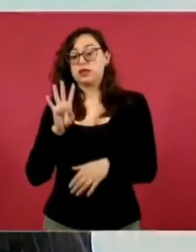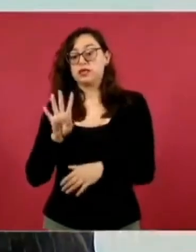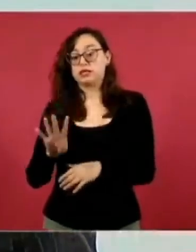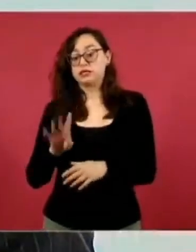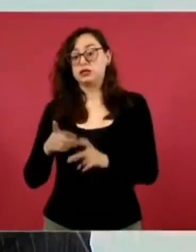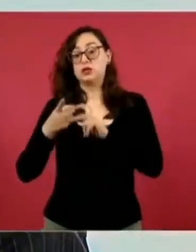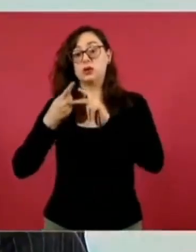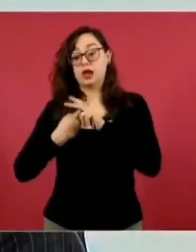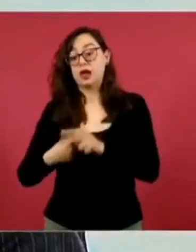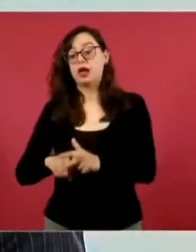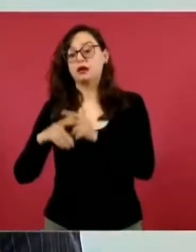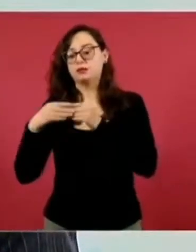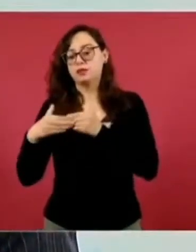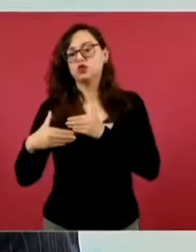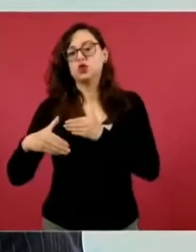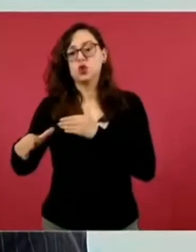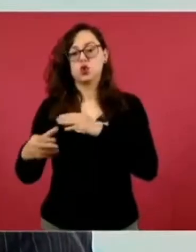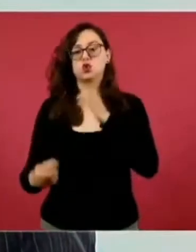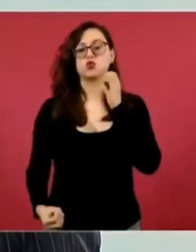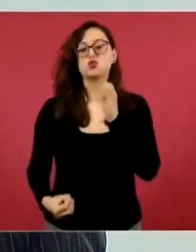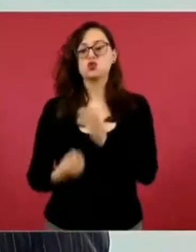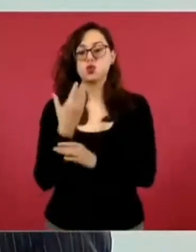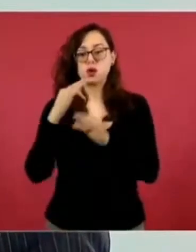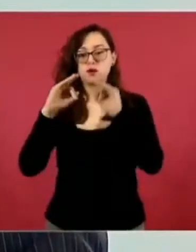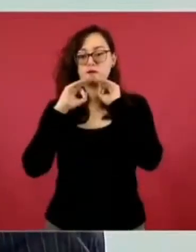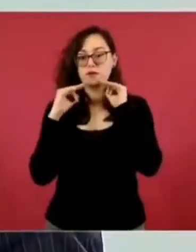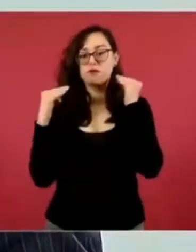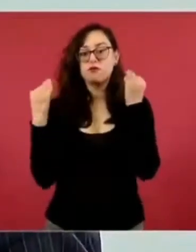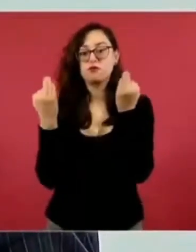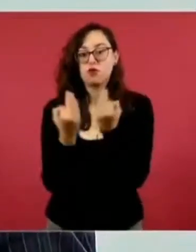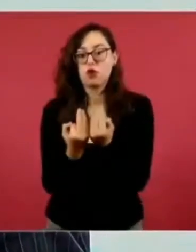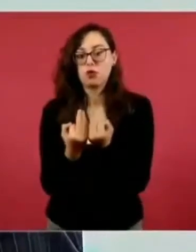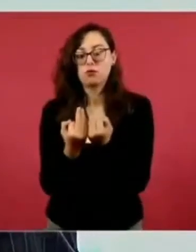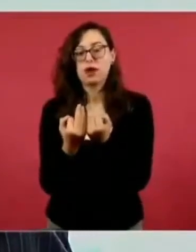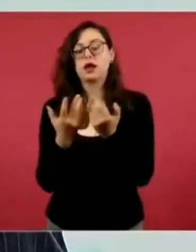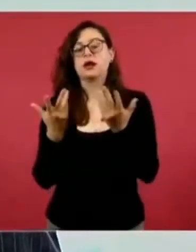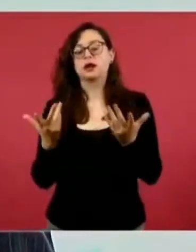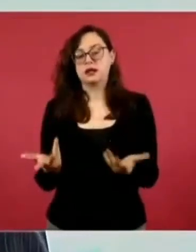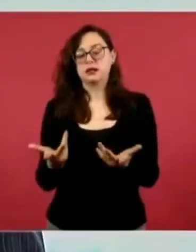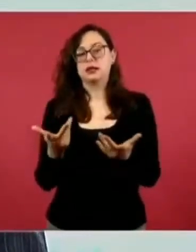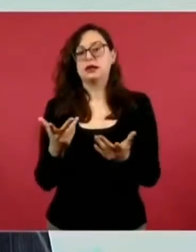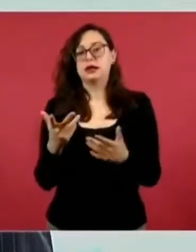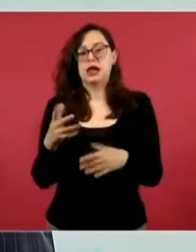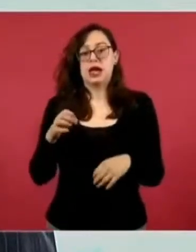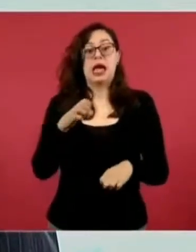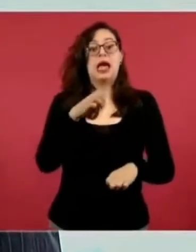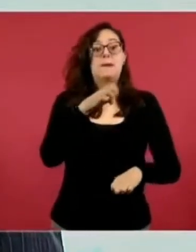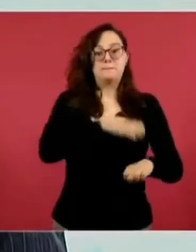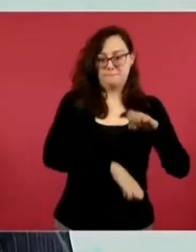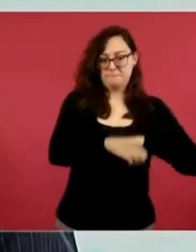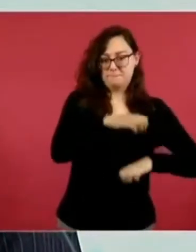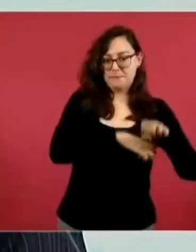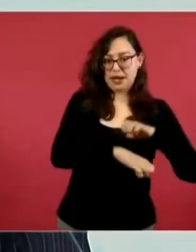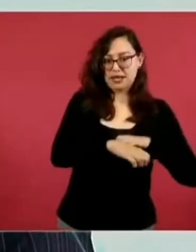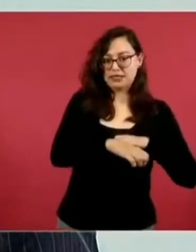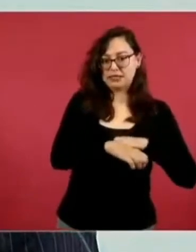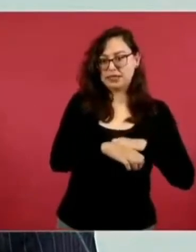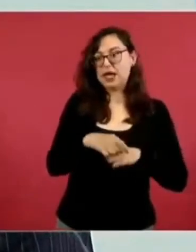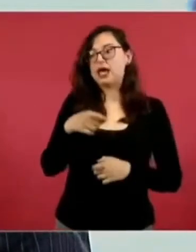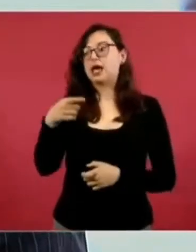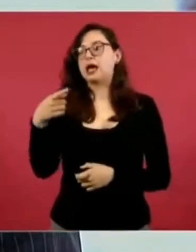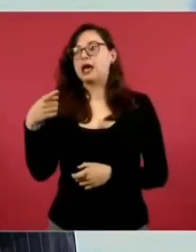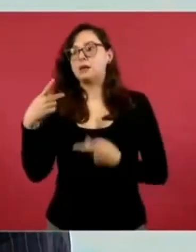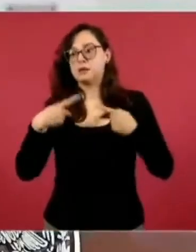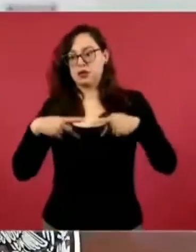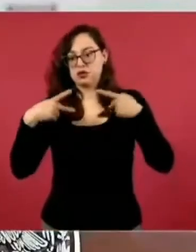laboral, en donde se prevé una etapa conciliatoria obligatoria previa al establecimiento de los juicios.